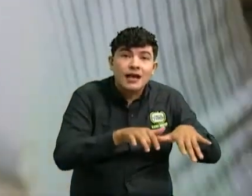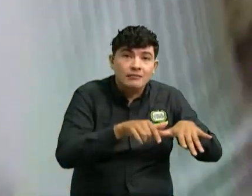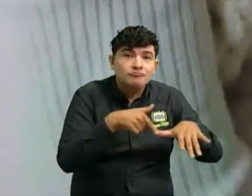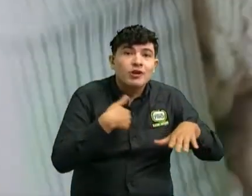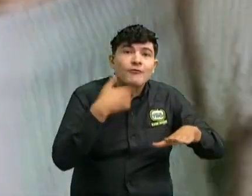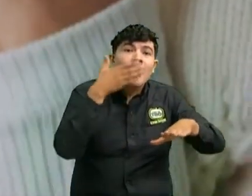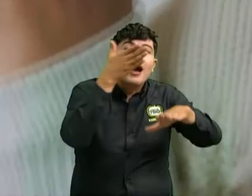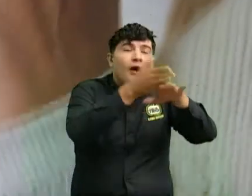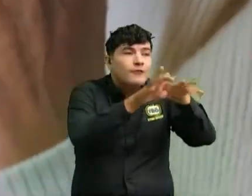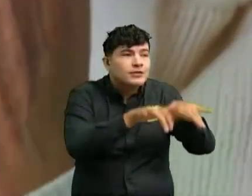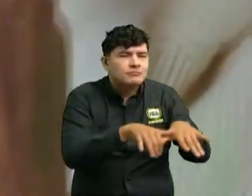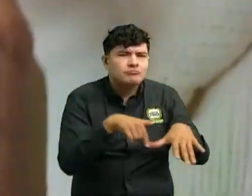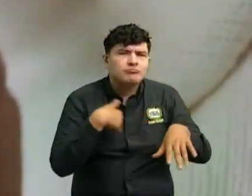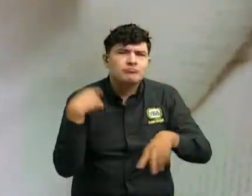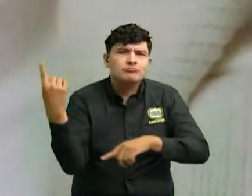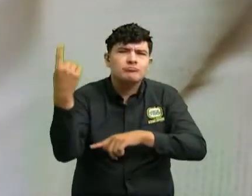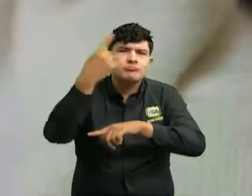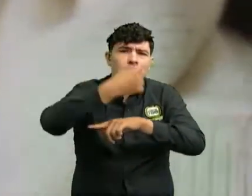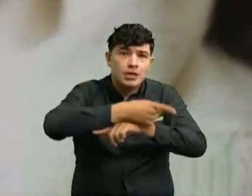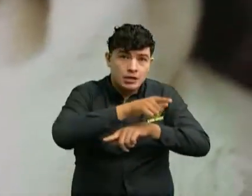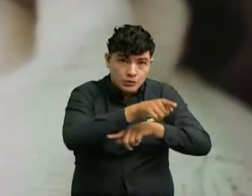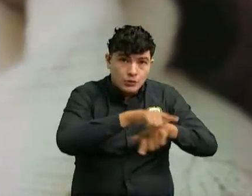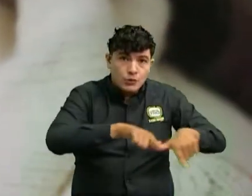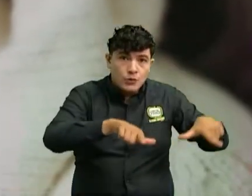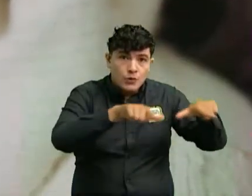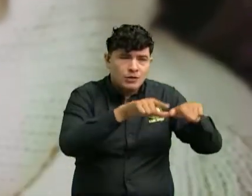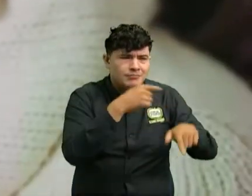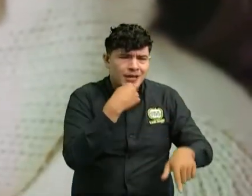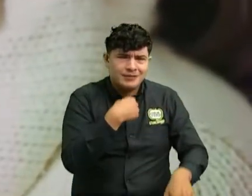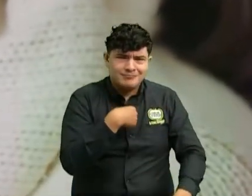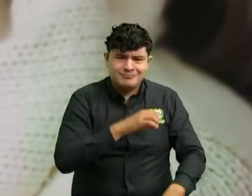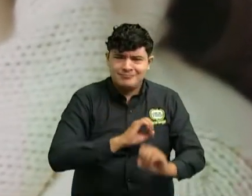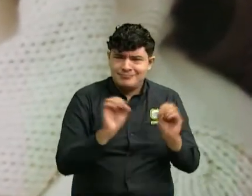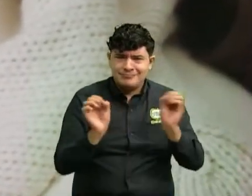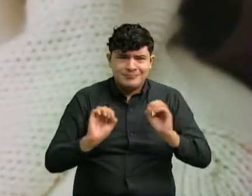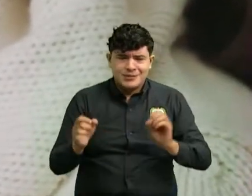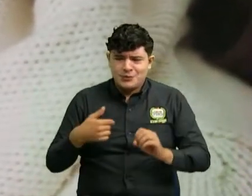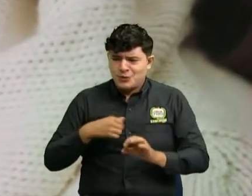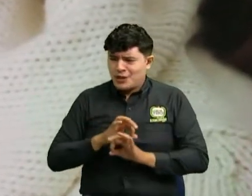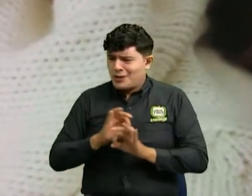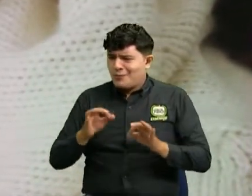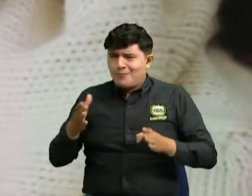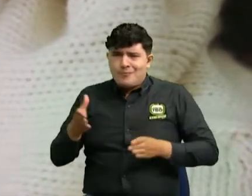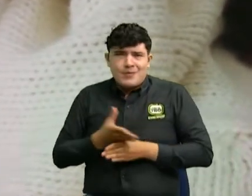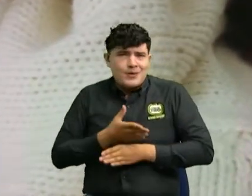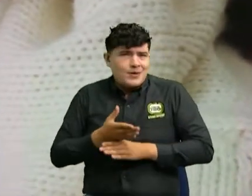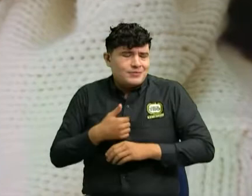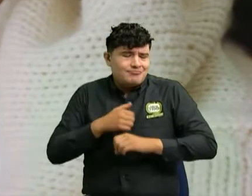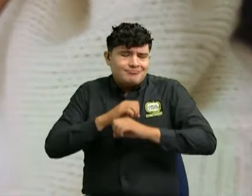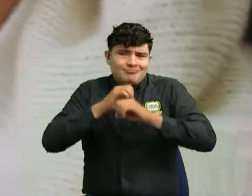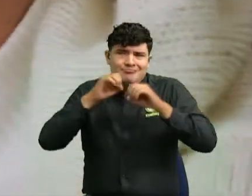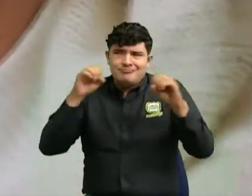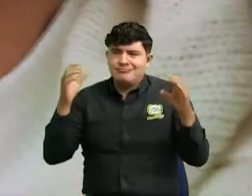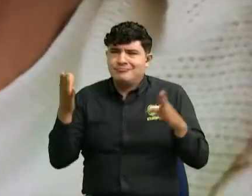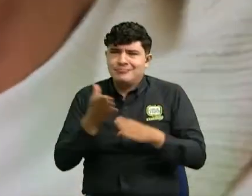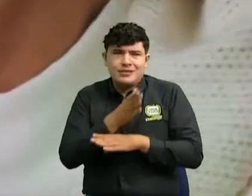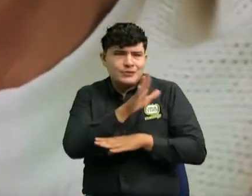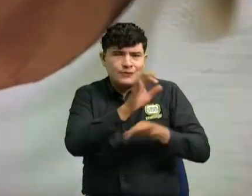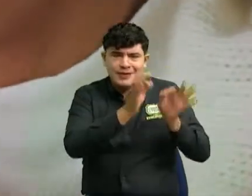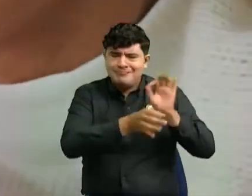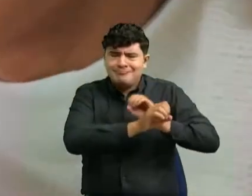al transcurso del día el juzgado me está diciendo que no que yo no tengo ningún tipo de cuestión pendiente con ellos